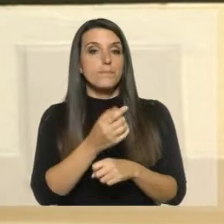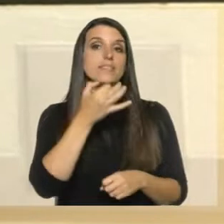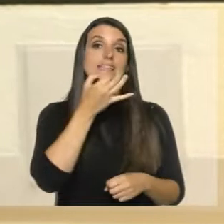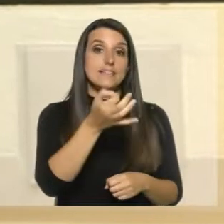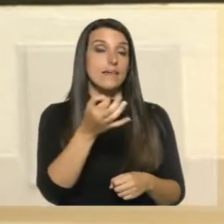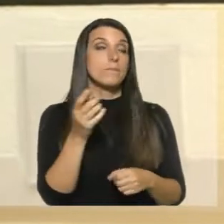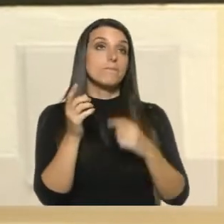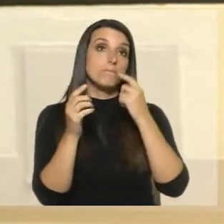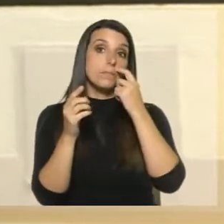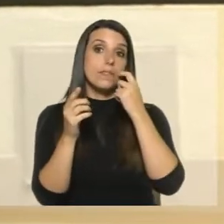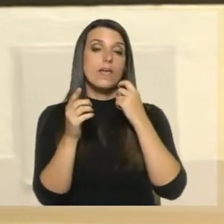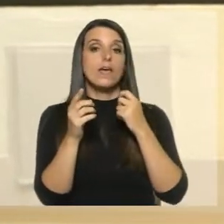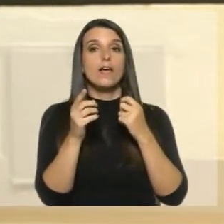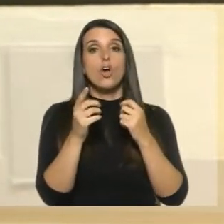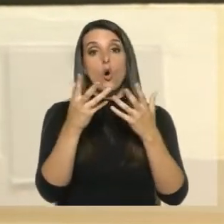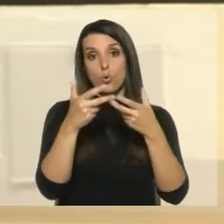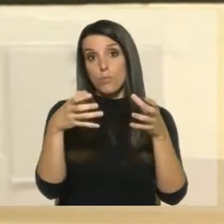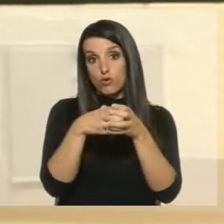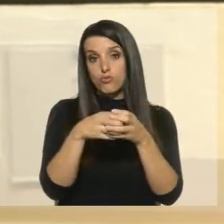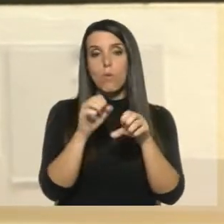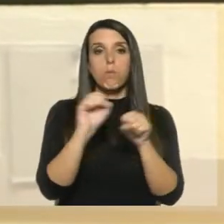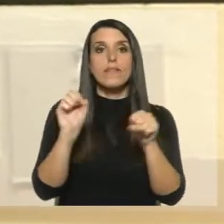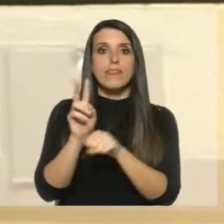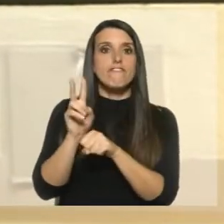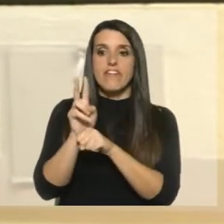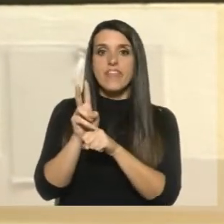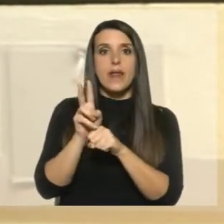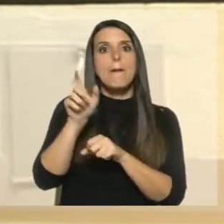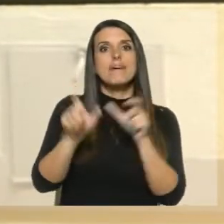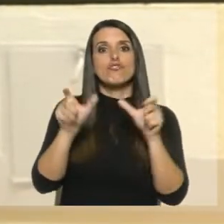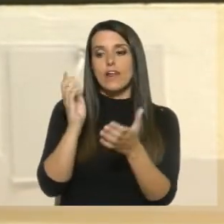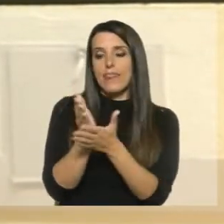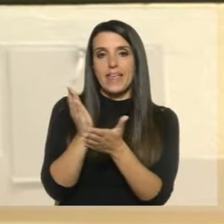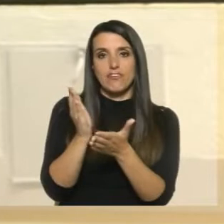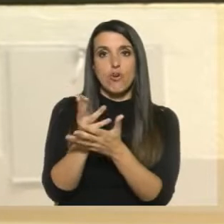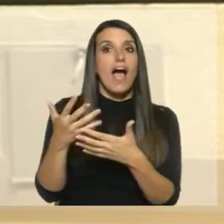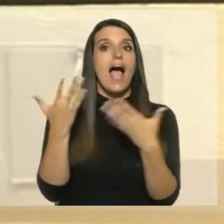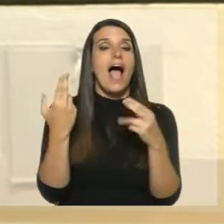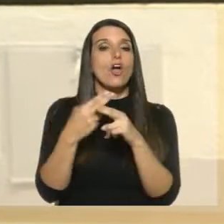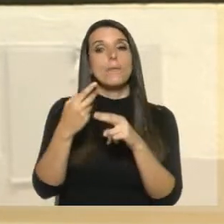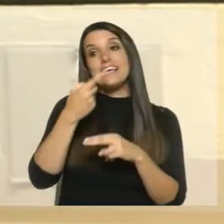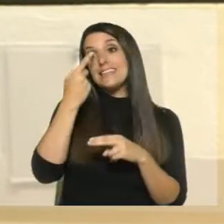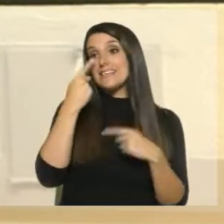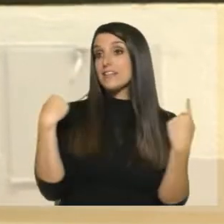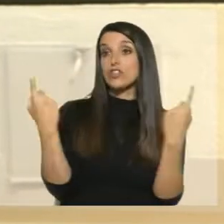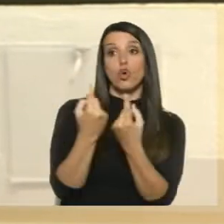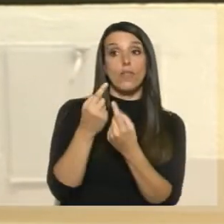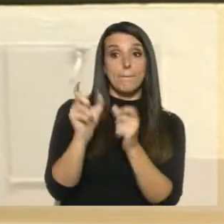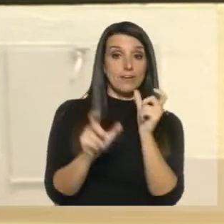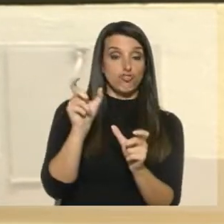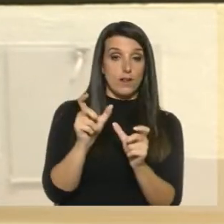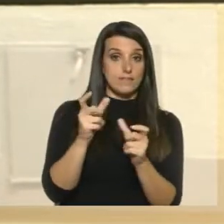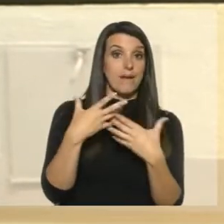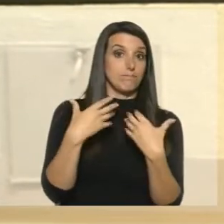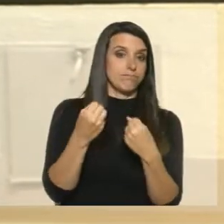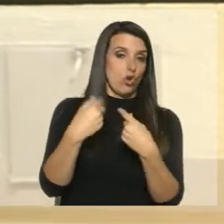establece que hay organizaciones que pueden defender los derechos de las personas por algo que se llama los intereses colectivos y difusos. Por lo